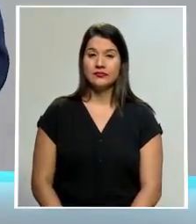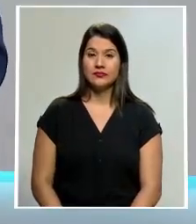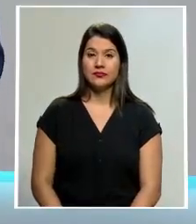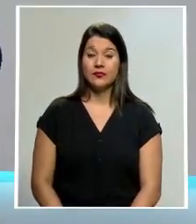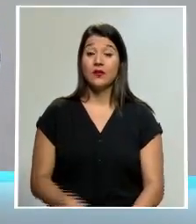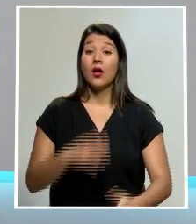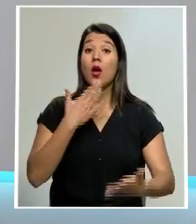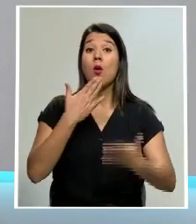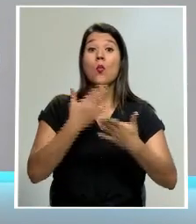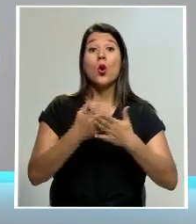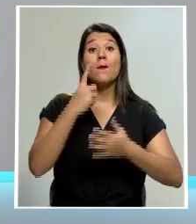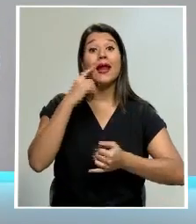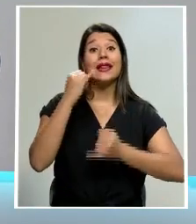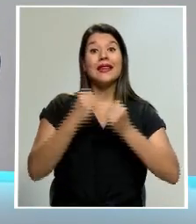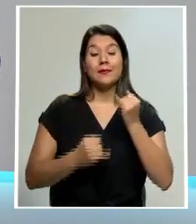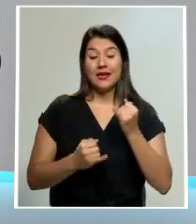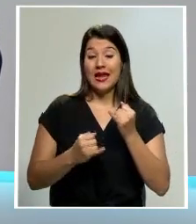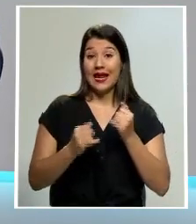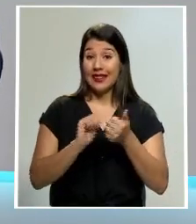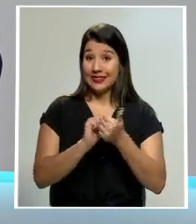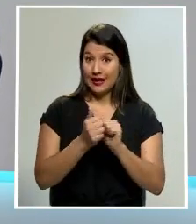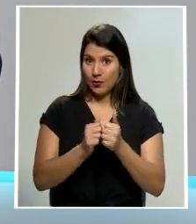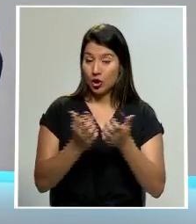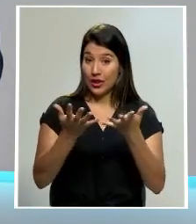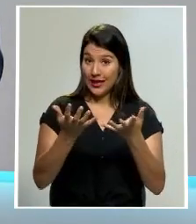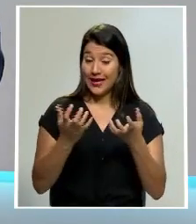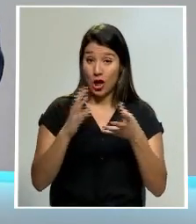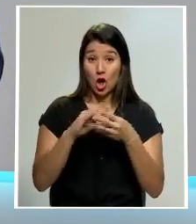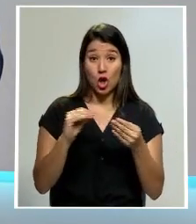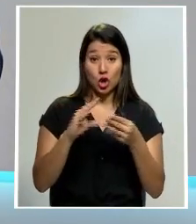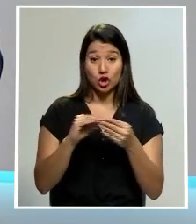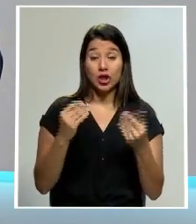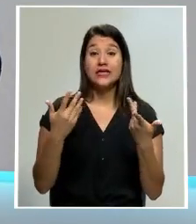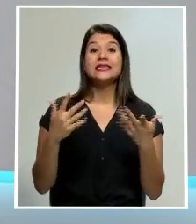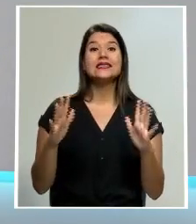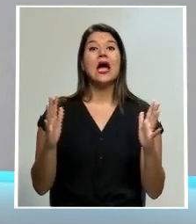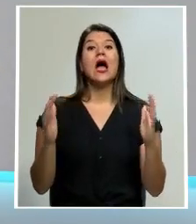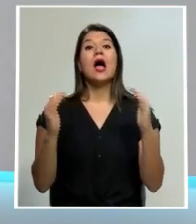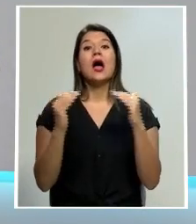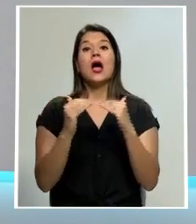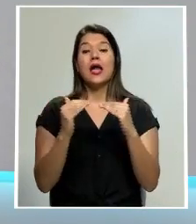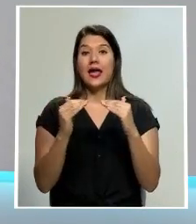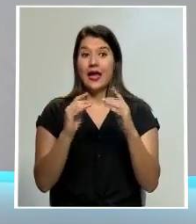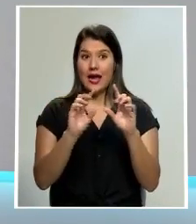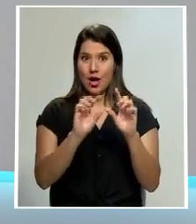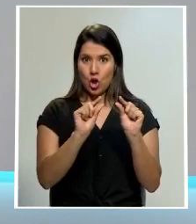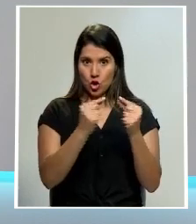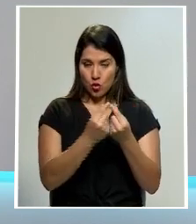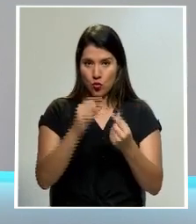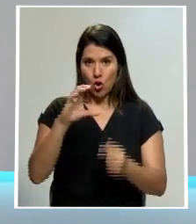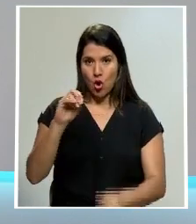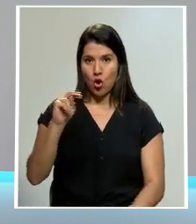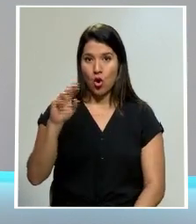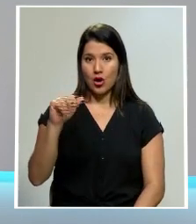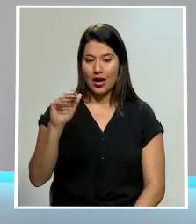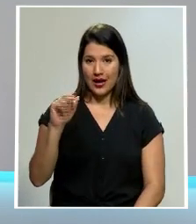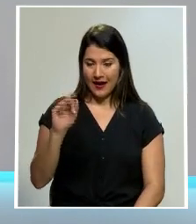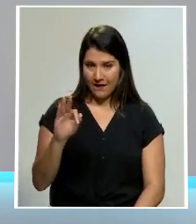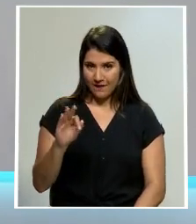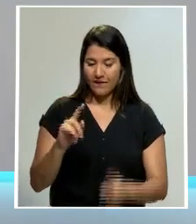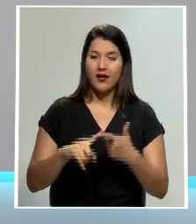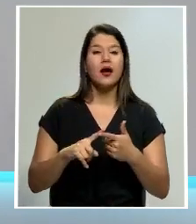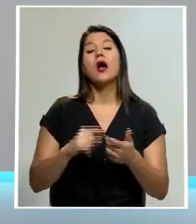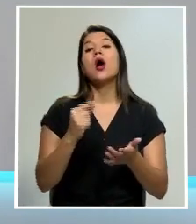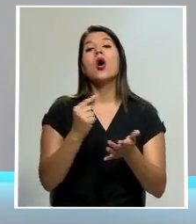Bueno, para terminar únicamente en los deportes decirles que ya están los emparejamientos de la Liga de CONCACAF rápidamente Santos de Guápiles contra el